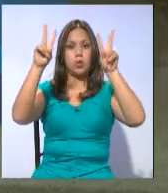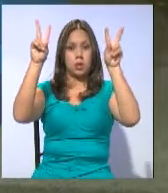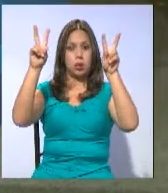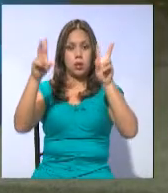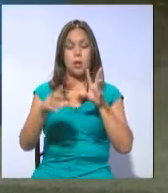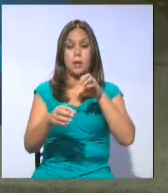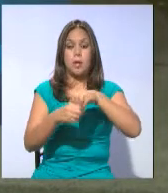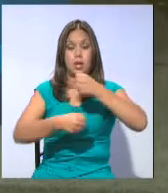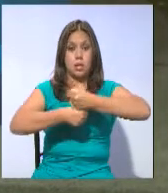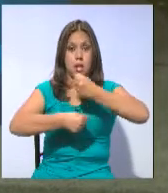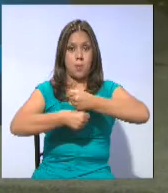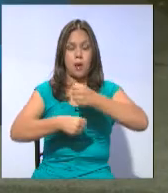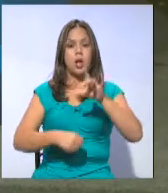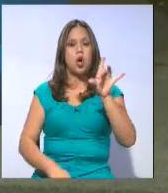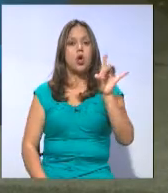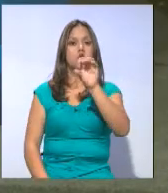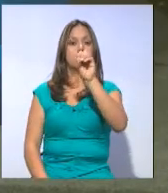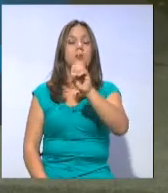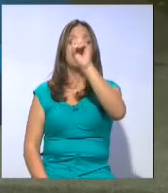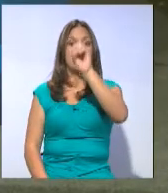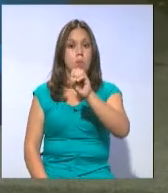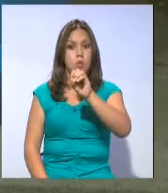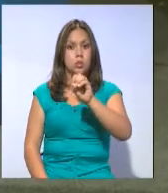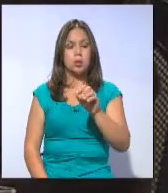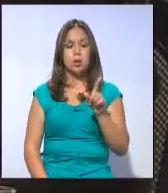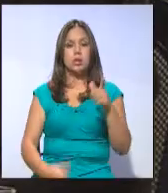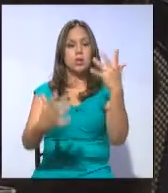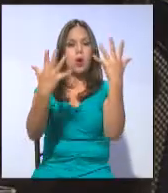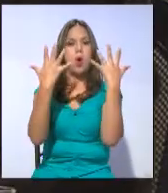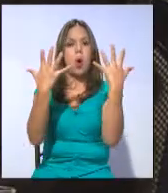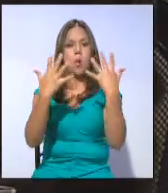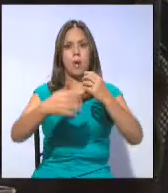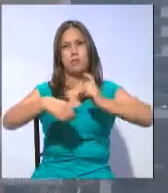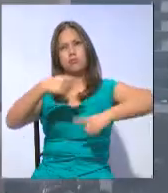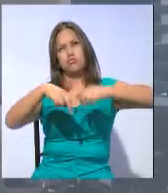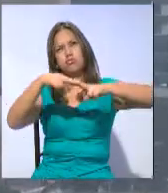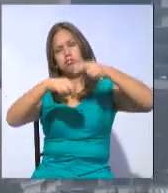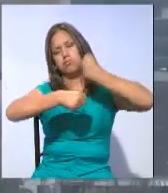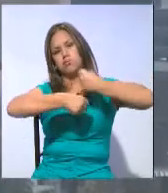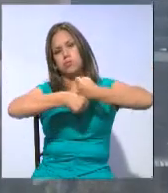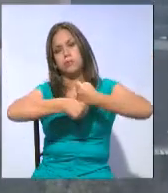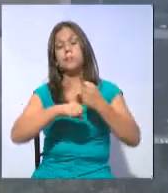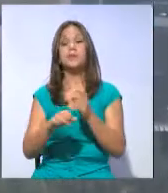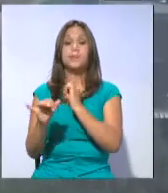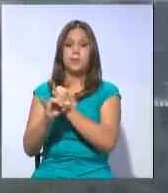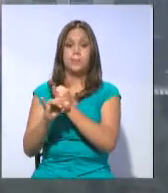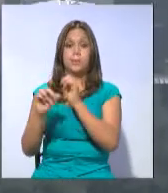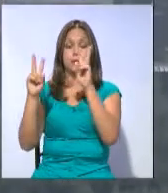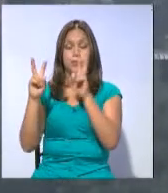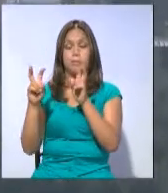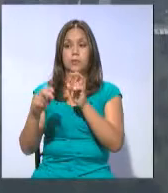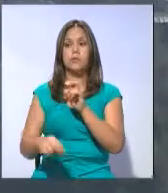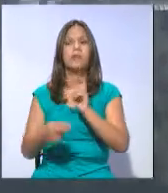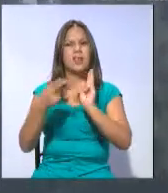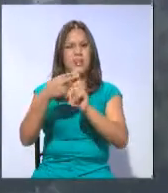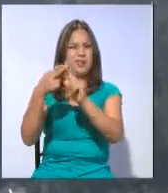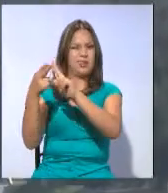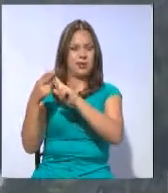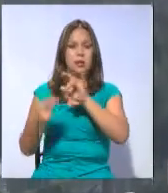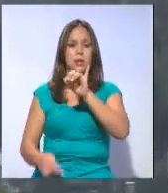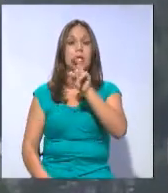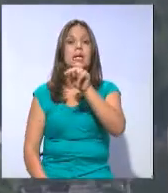los trabajadores, el 80% es la mano de obra. Un estudio del Instituto Nacional de Estadística y Censos,